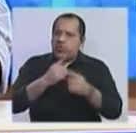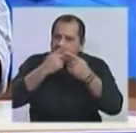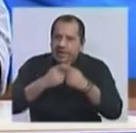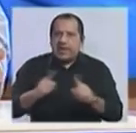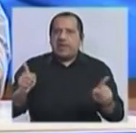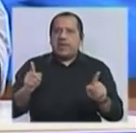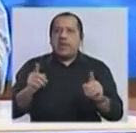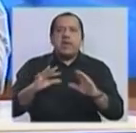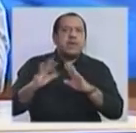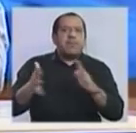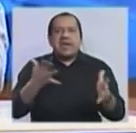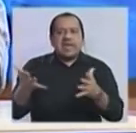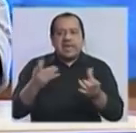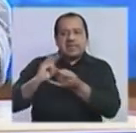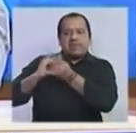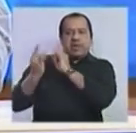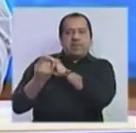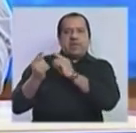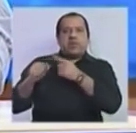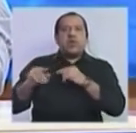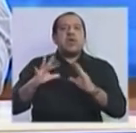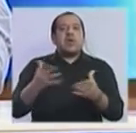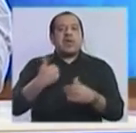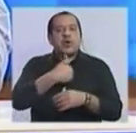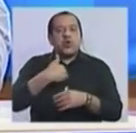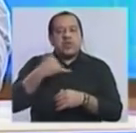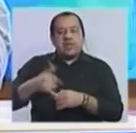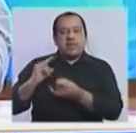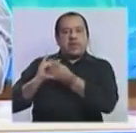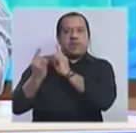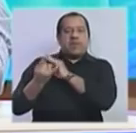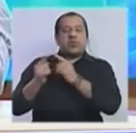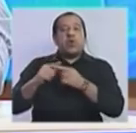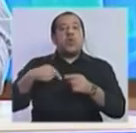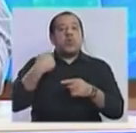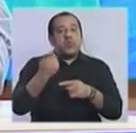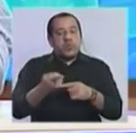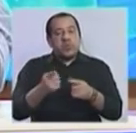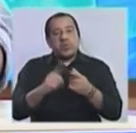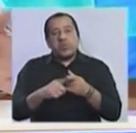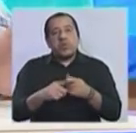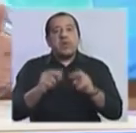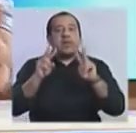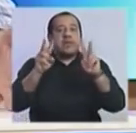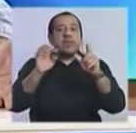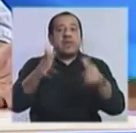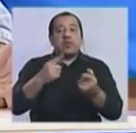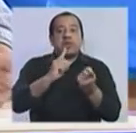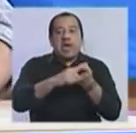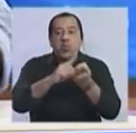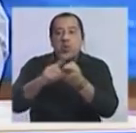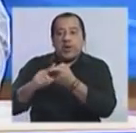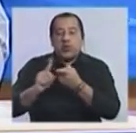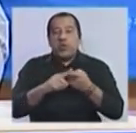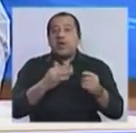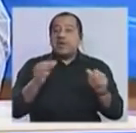diferencial de para qué está el Parlamento y qué rol tiene el Parlamento. Por otro lado, el tema de los acuerdos de cúpula que se